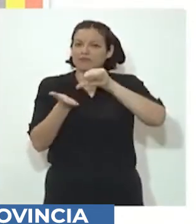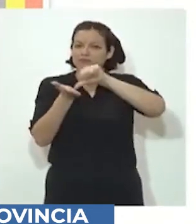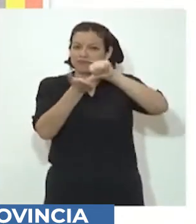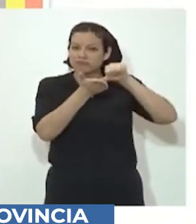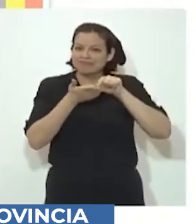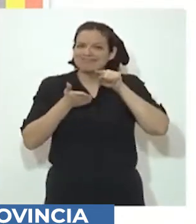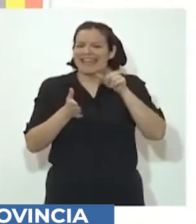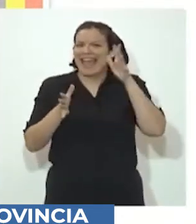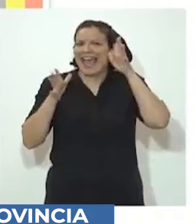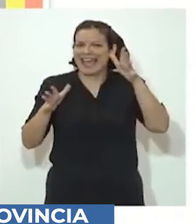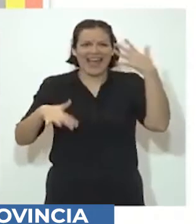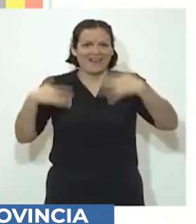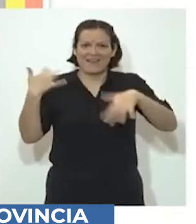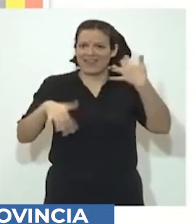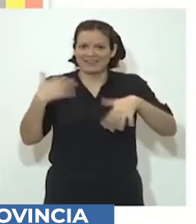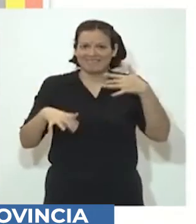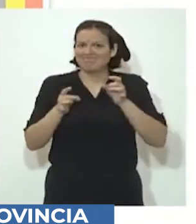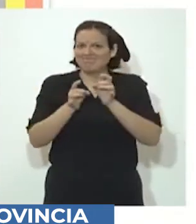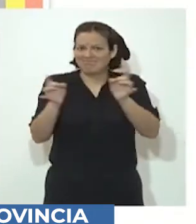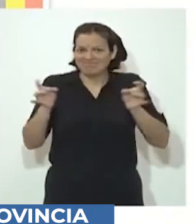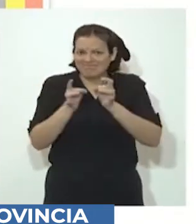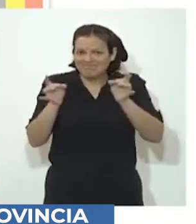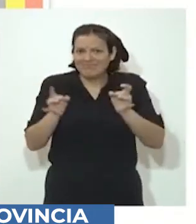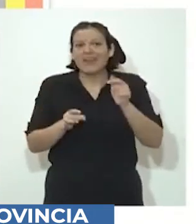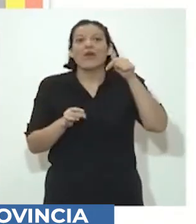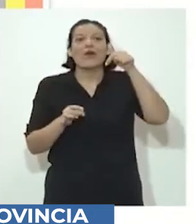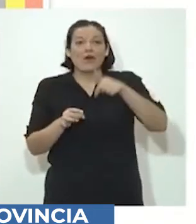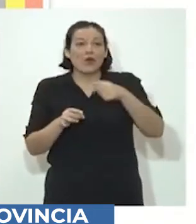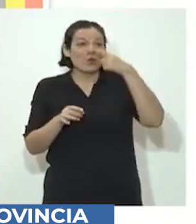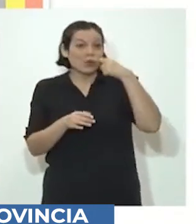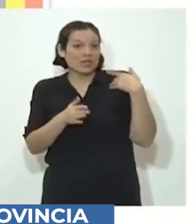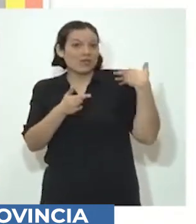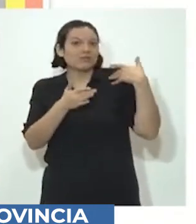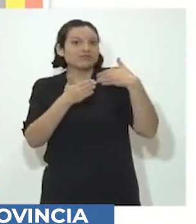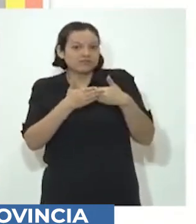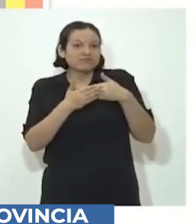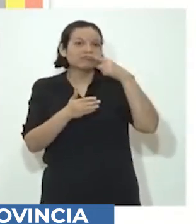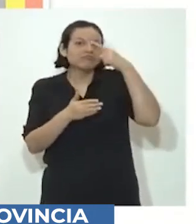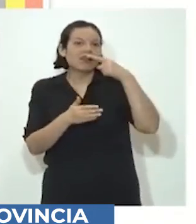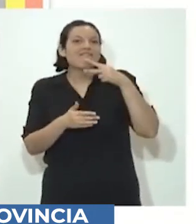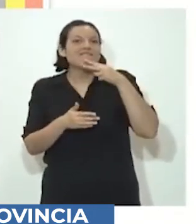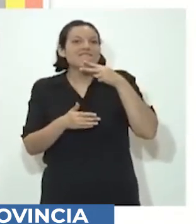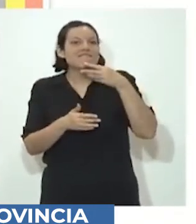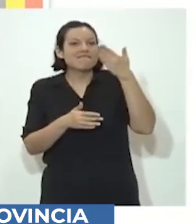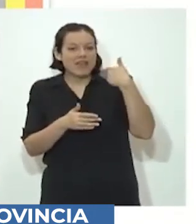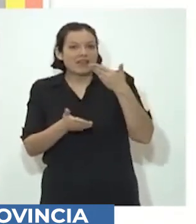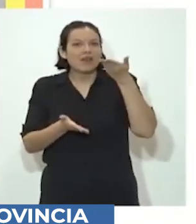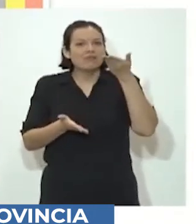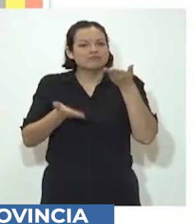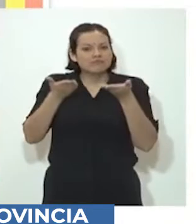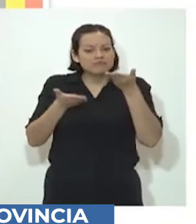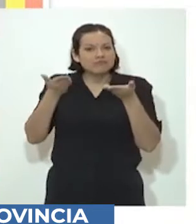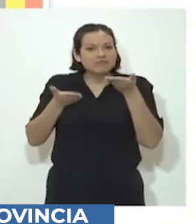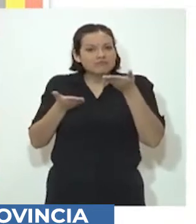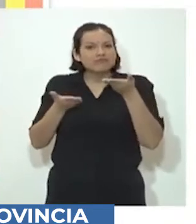de alto riesgo de transmisibilidad hoy prácticamente en el último análisis, esto fue realizado el día viernes pasado se